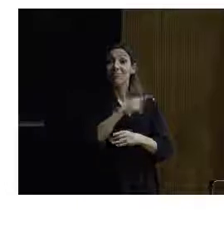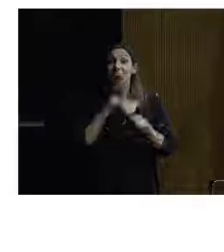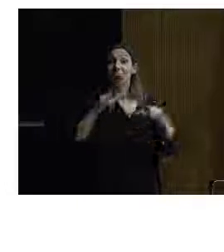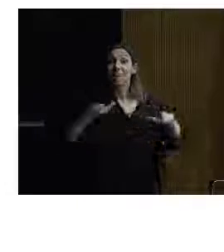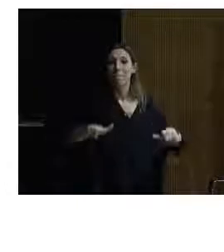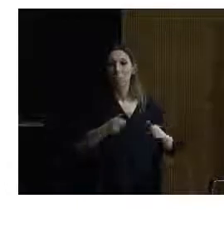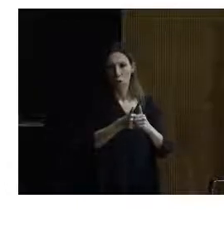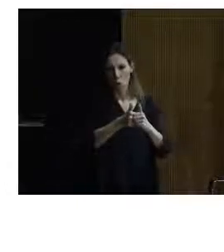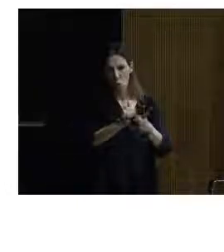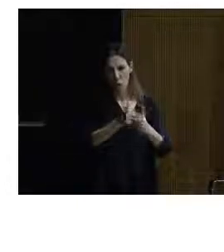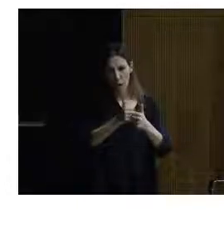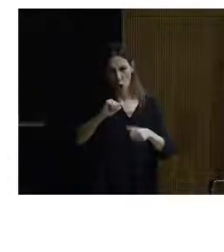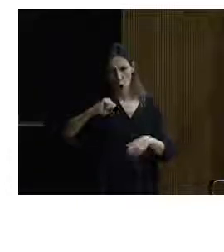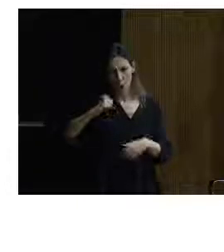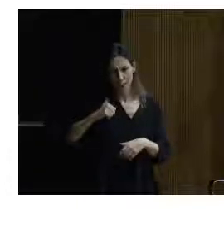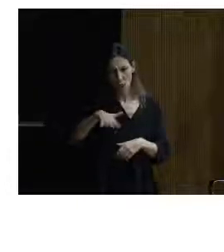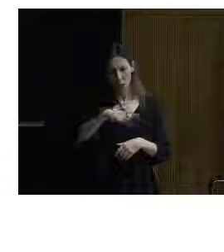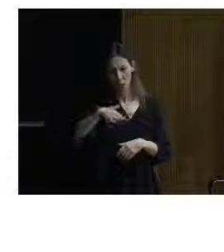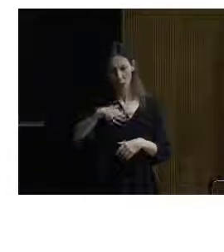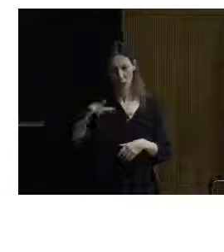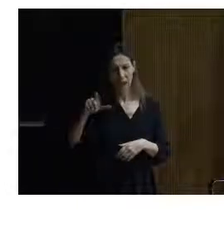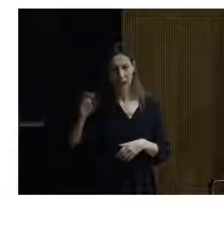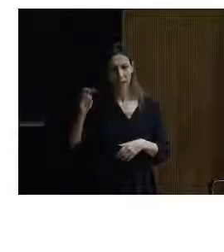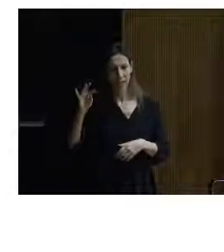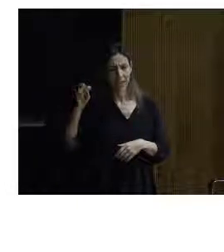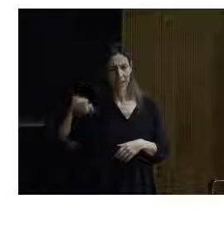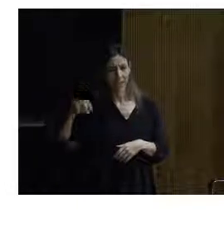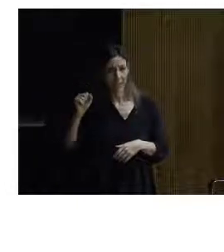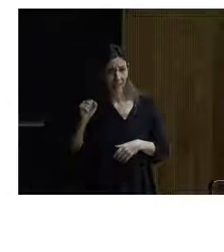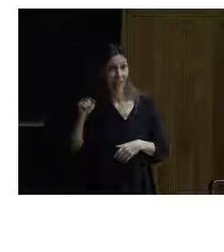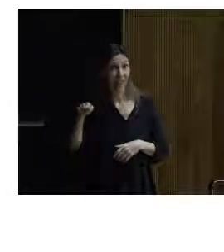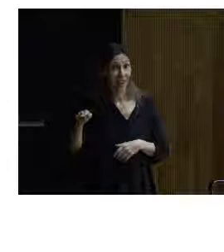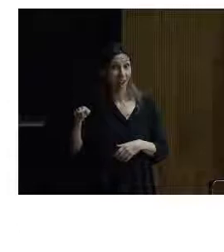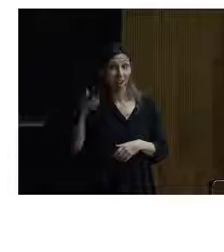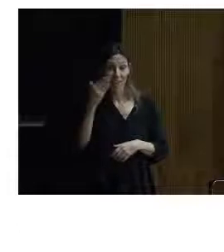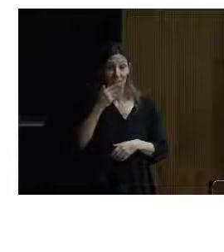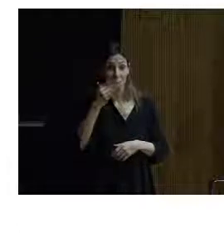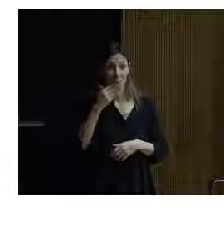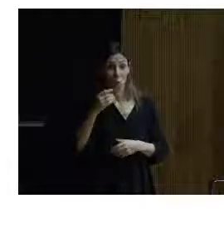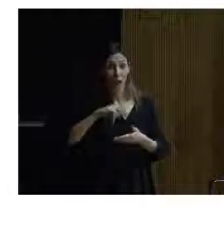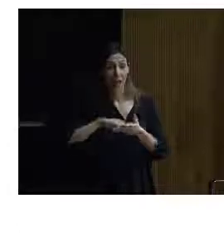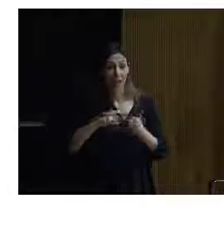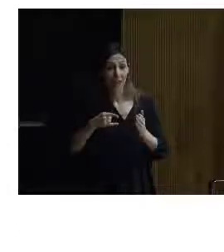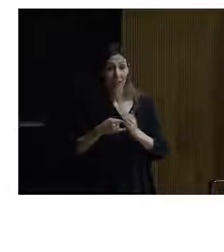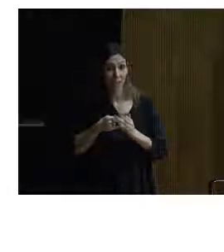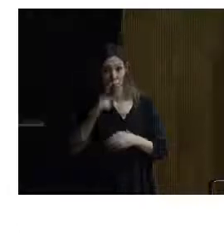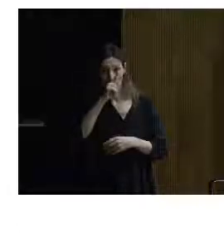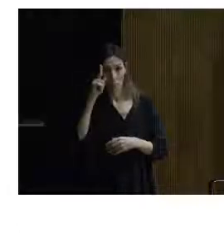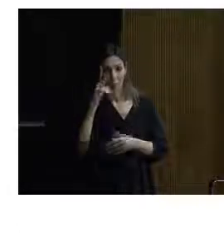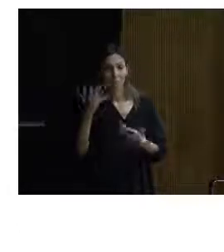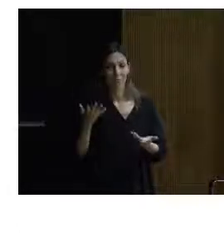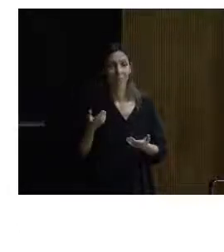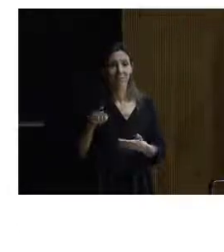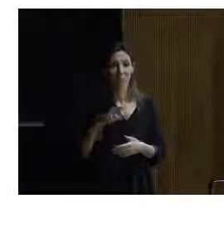réplica del Hospital de la Latina que está en la Escuela de Arquitectura de Madrid. Todo esto está inventado en los años cuarenta para la sección